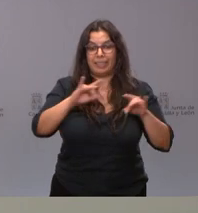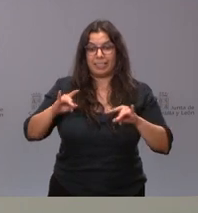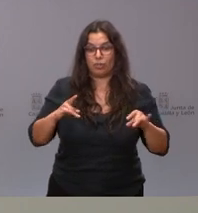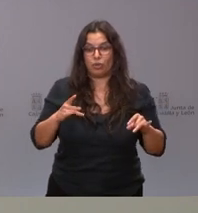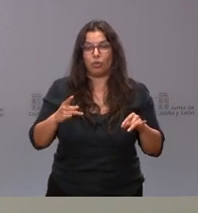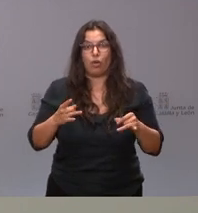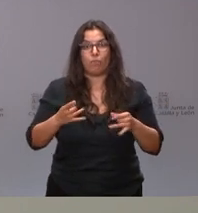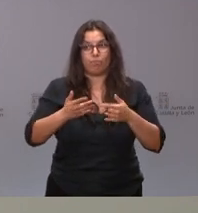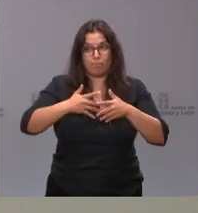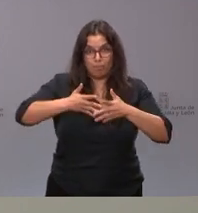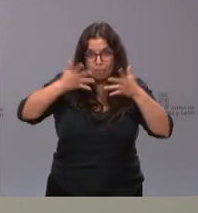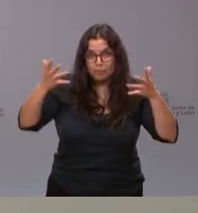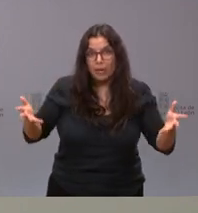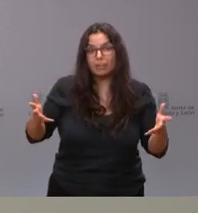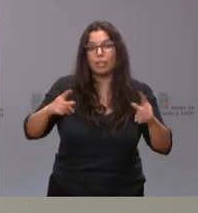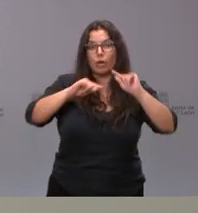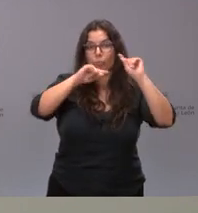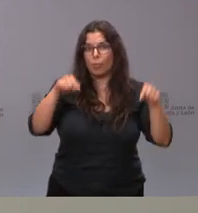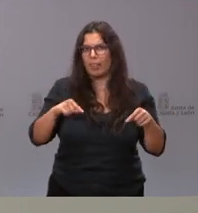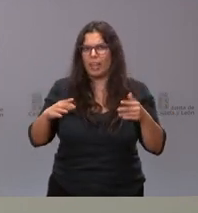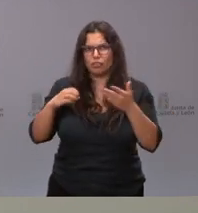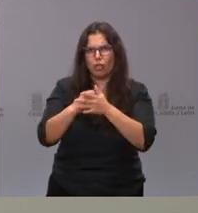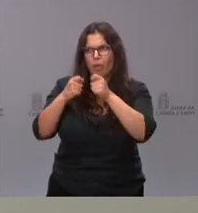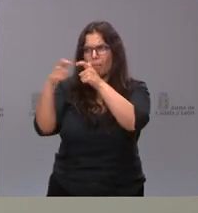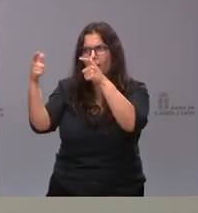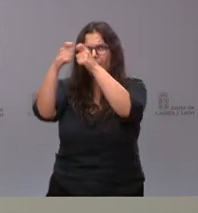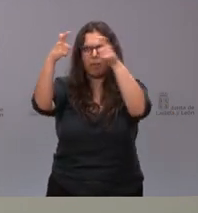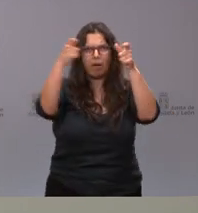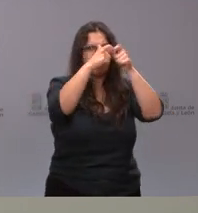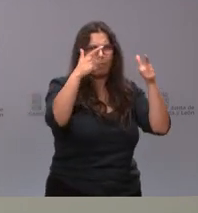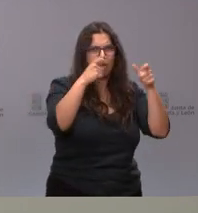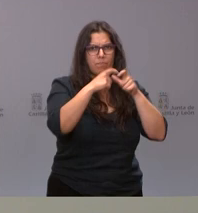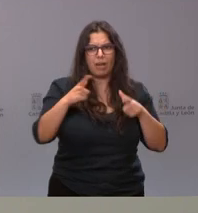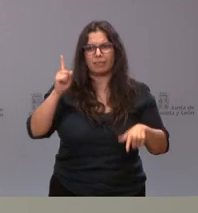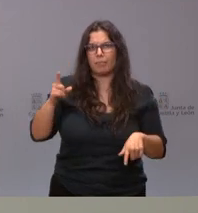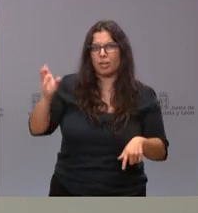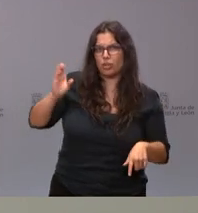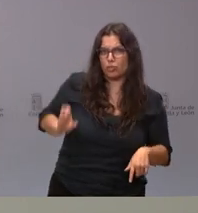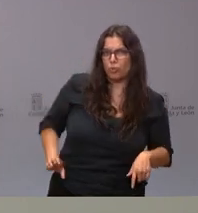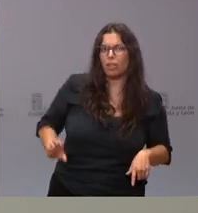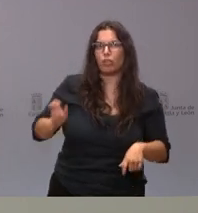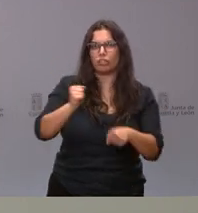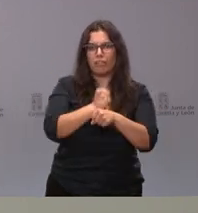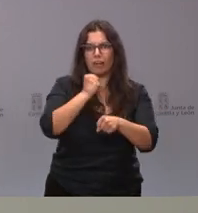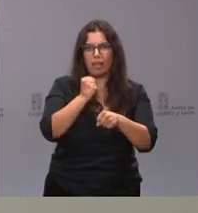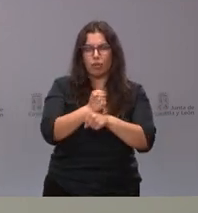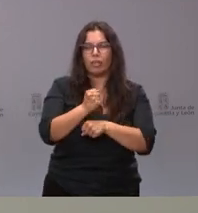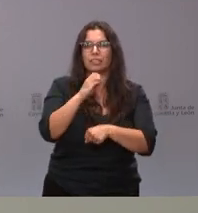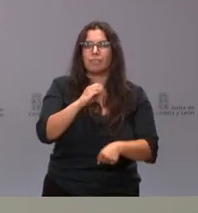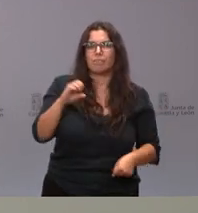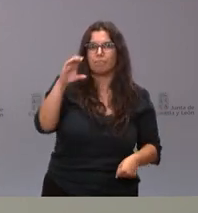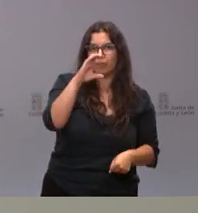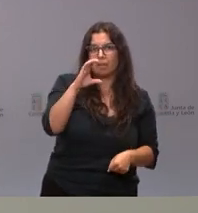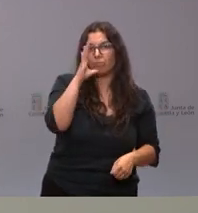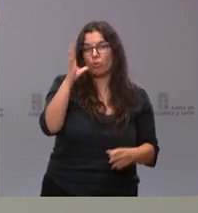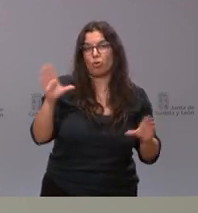en todas las provincias hay un incremento, se mejoran las retribuciones de los trabajadores como consecuencia del incremento de